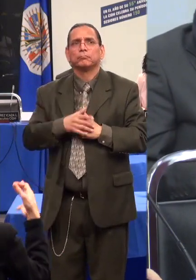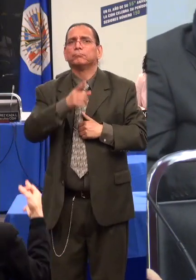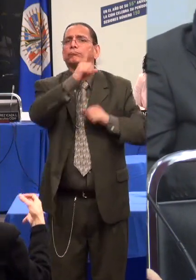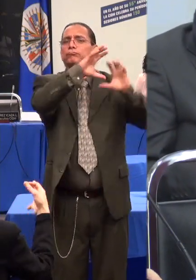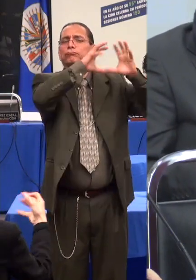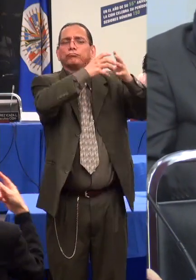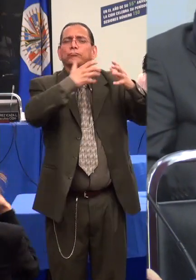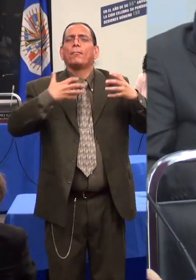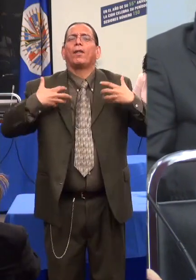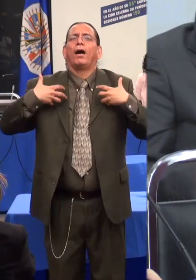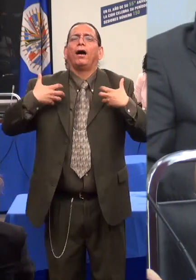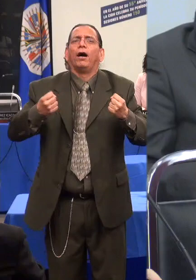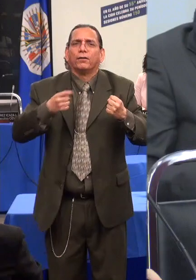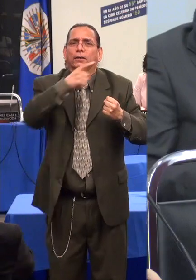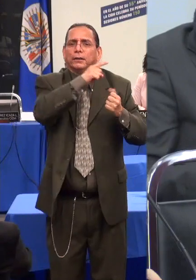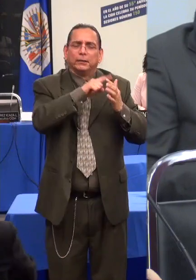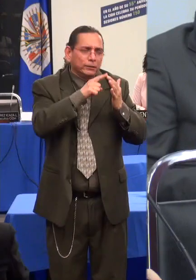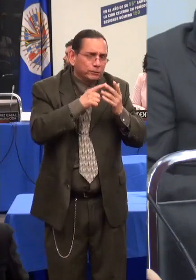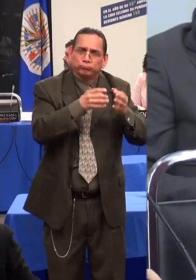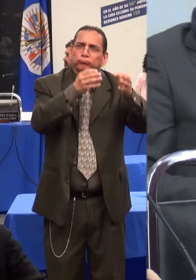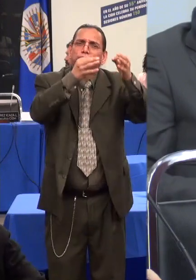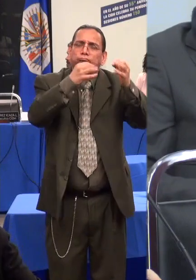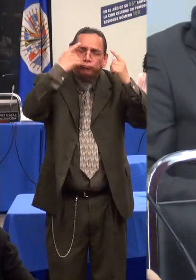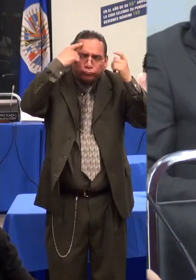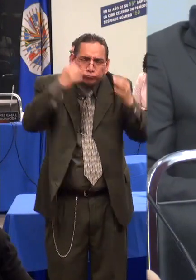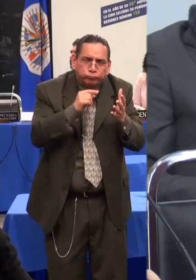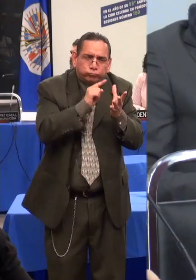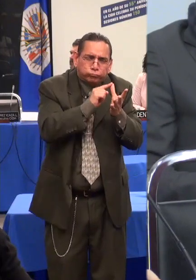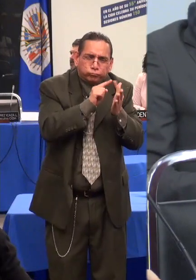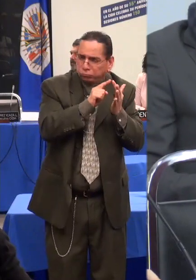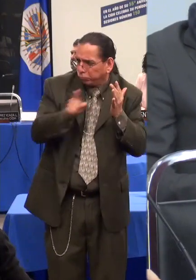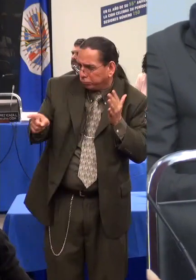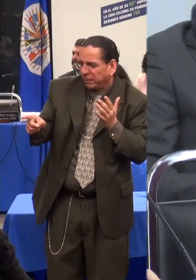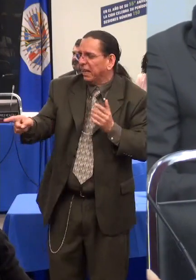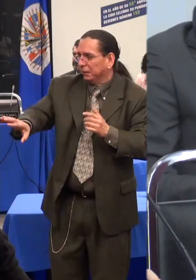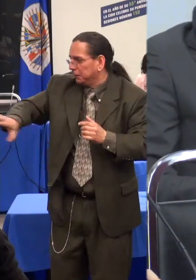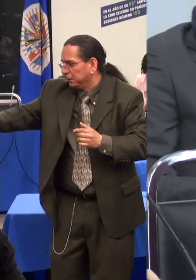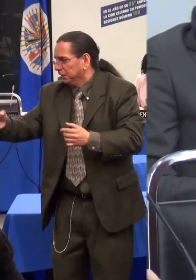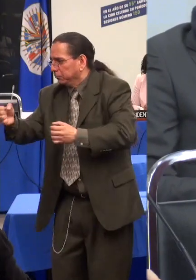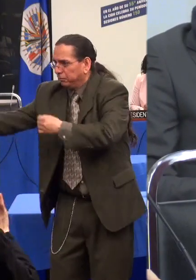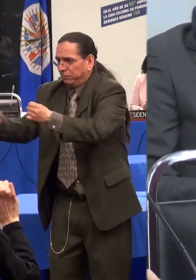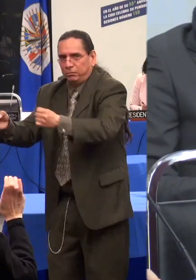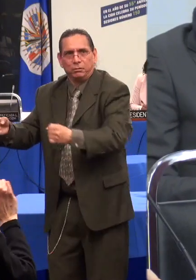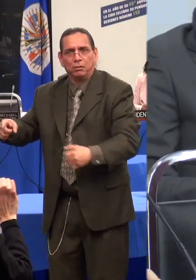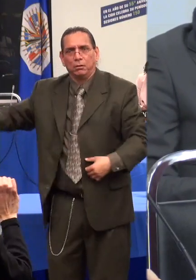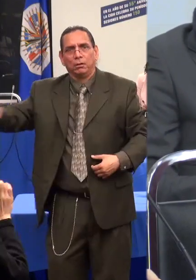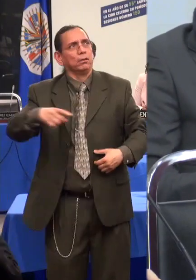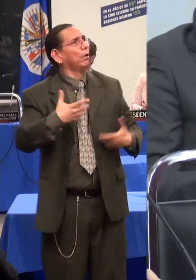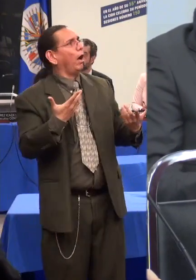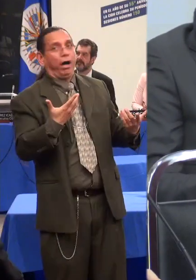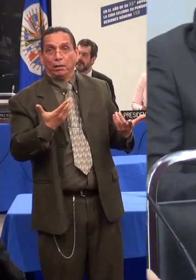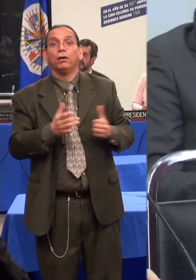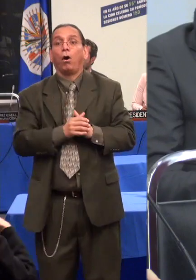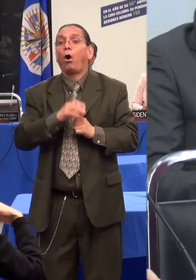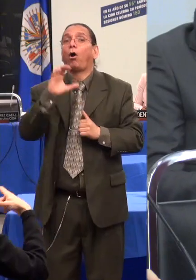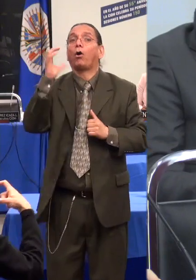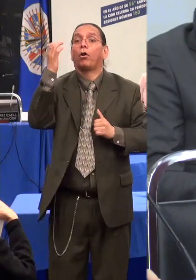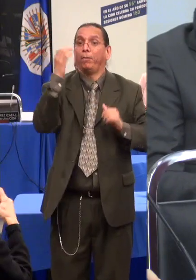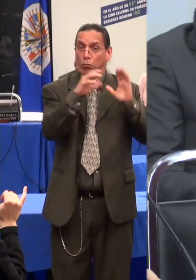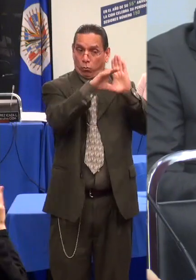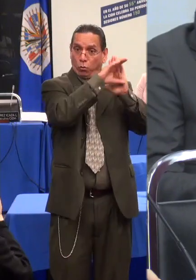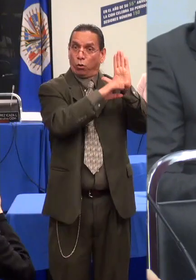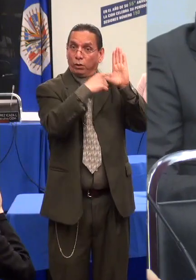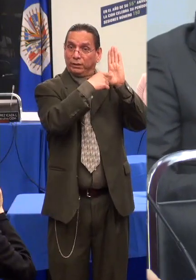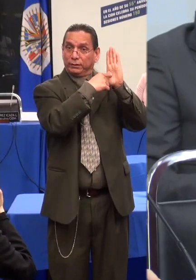invalidez y minusvalía. Las instituciones aún se refieren a la discapacidad en términos de leve, moderada, severa